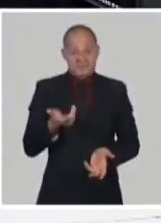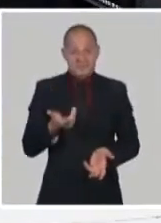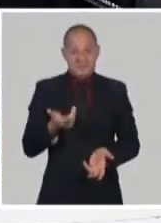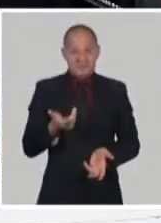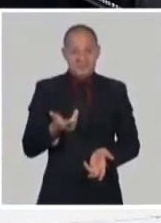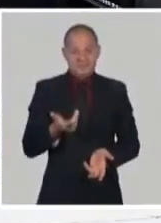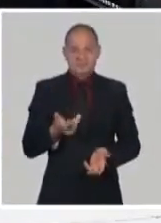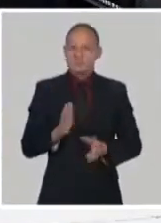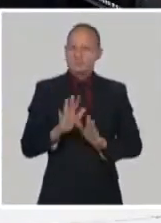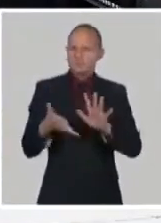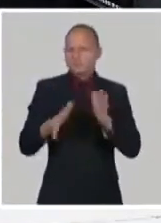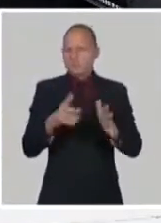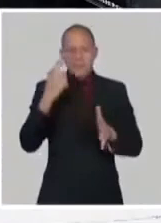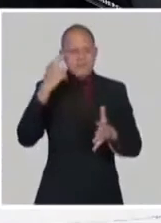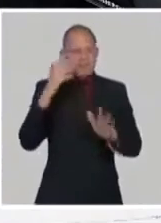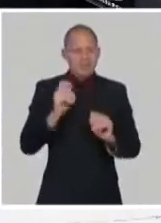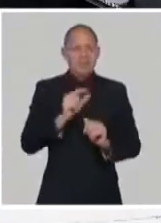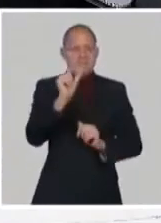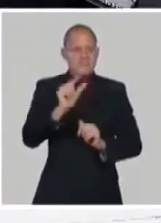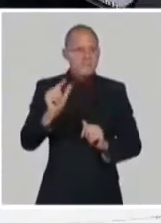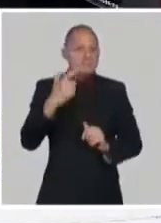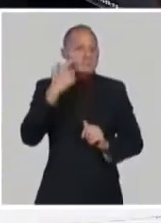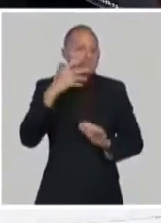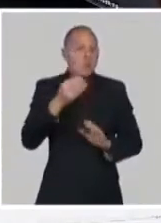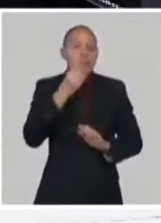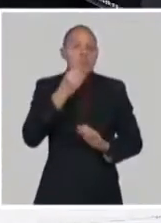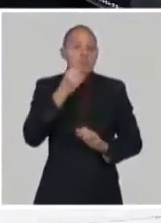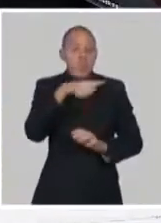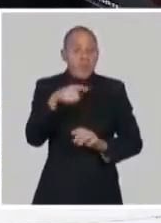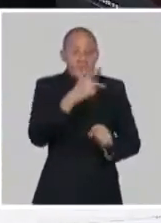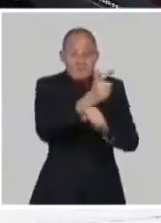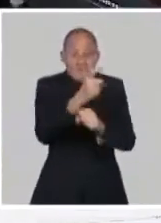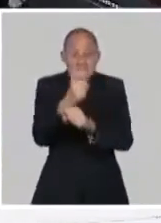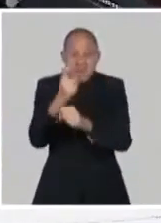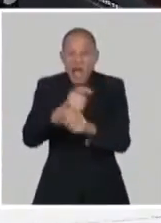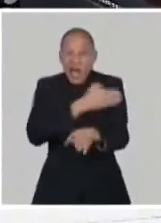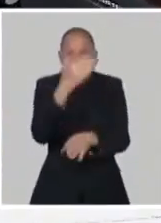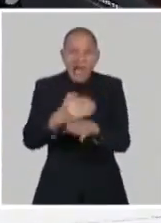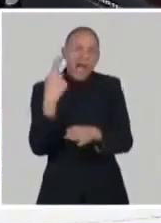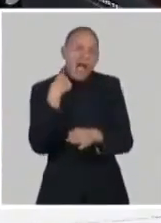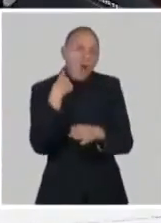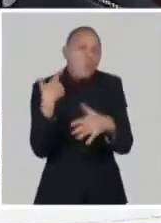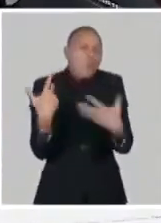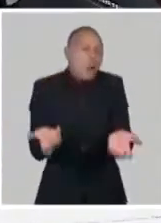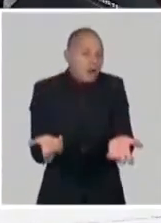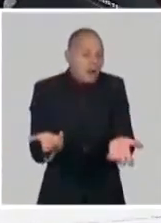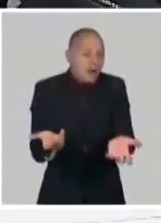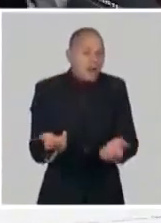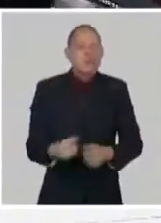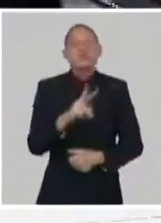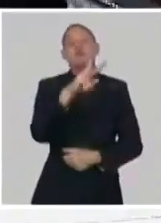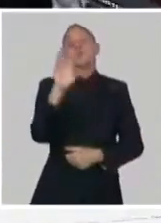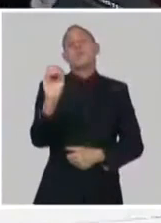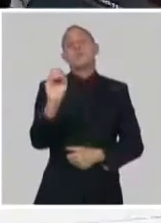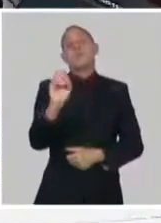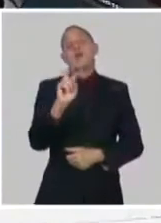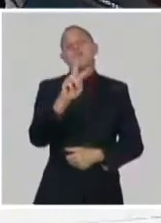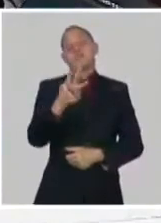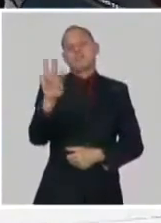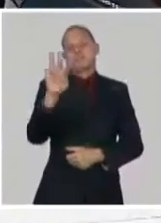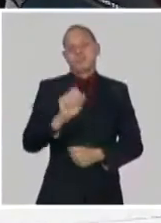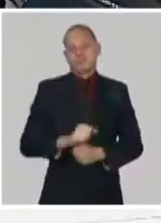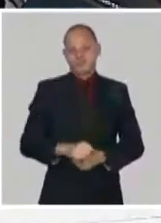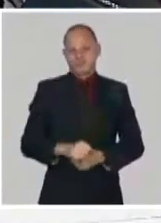no menos que 2023. Si hasta el 2023, por lo menos, no se habrá inmunizado la población